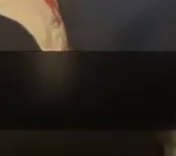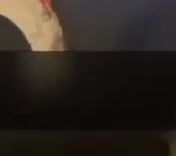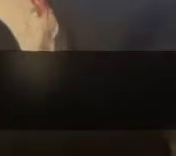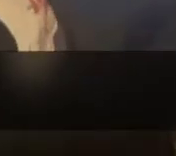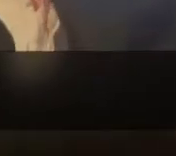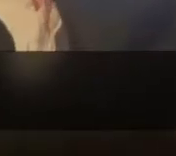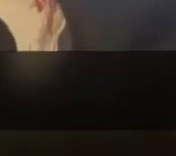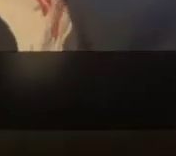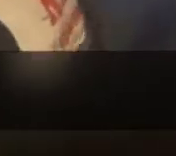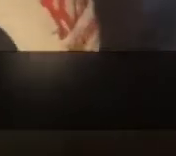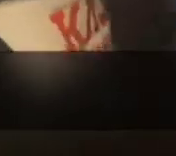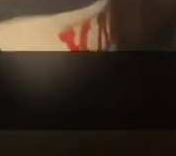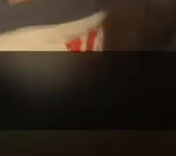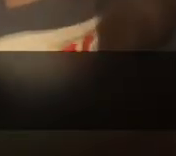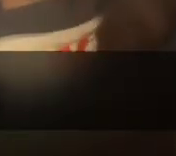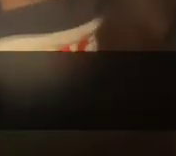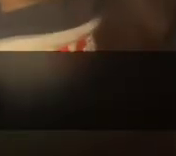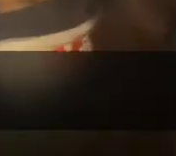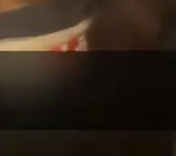visítanos